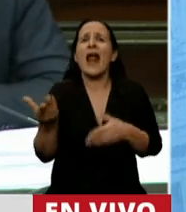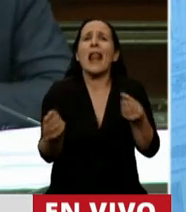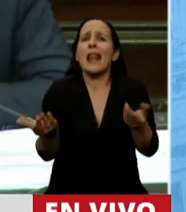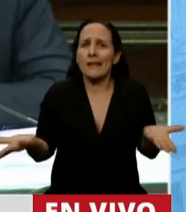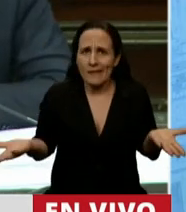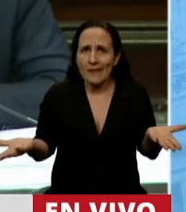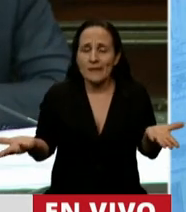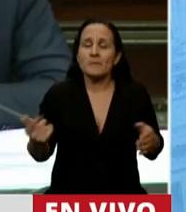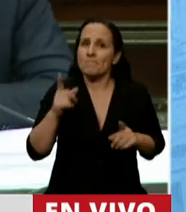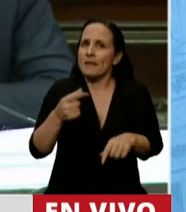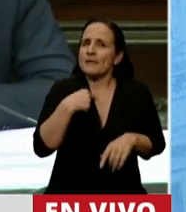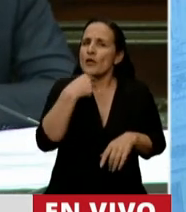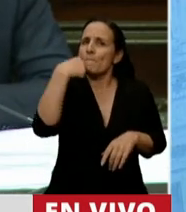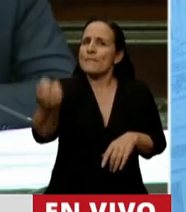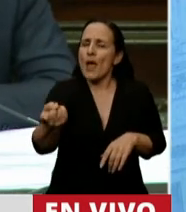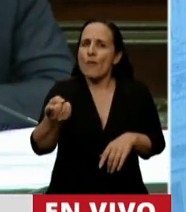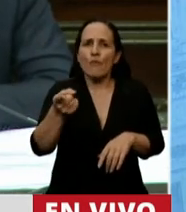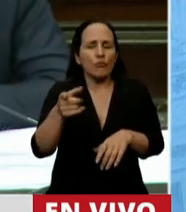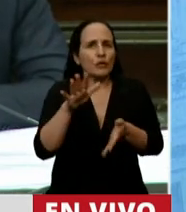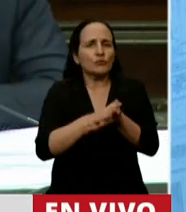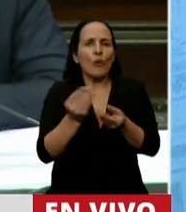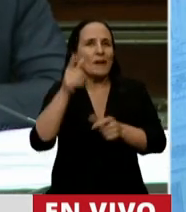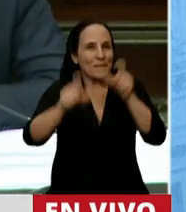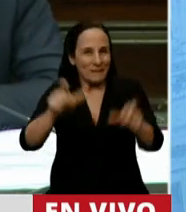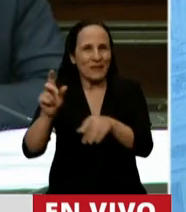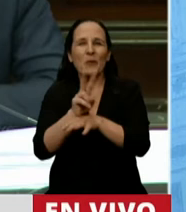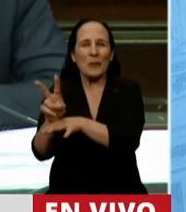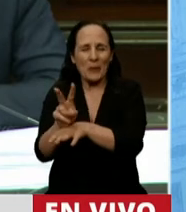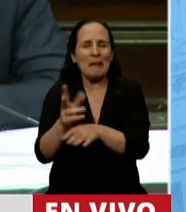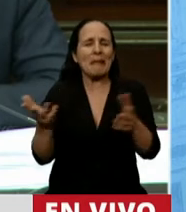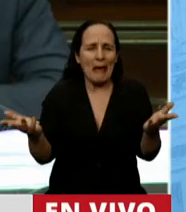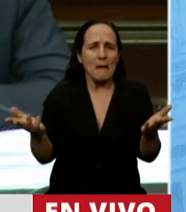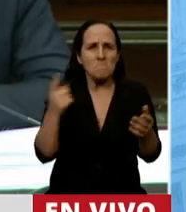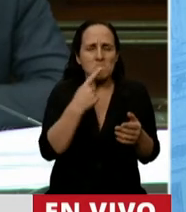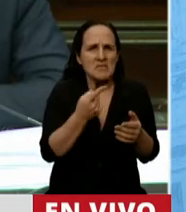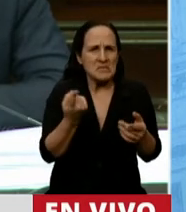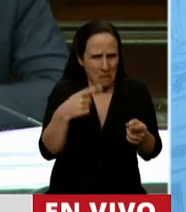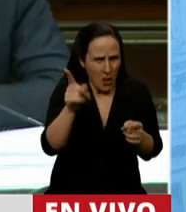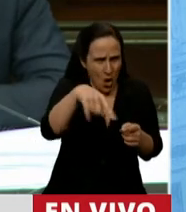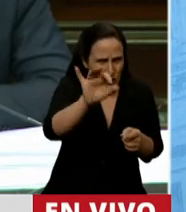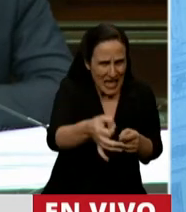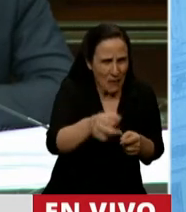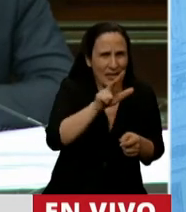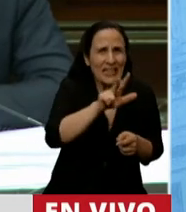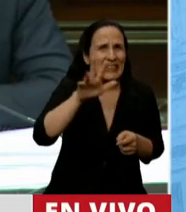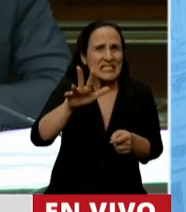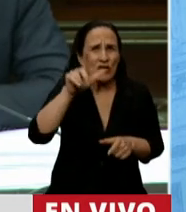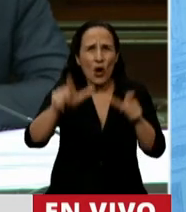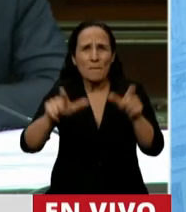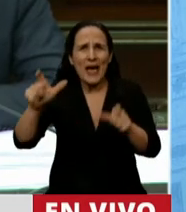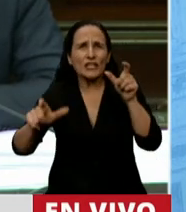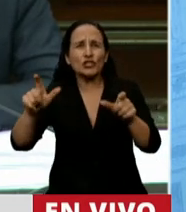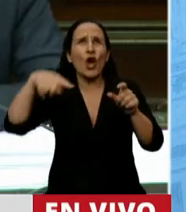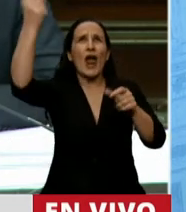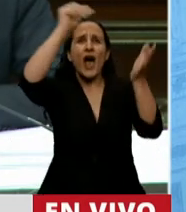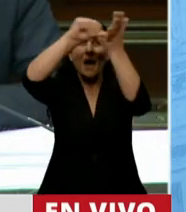también le quiero preguntar, en línea con lo que es cuidar a las personas. Usted sabe que hay 35 personas que están varadas en el